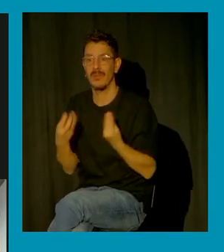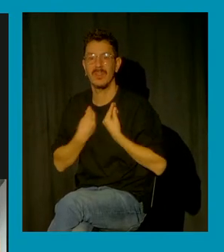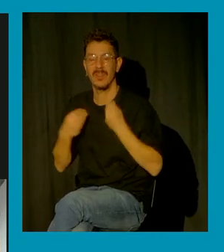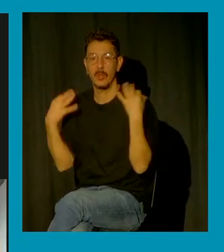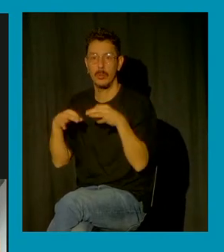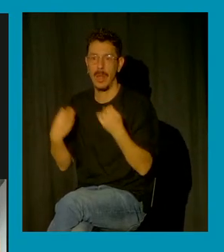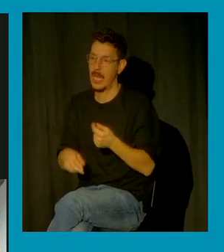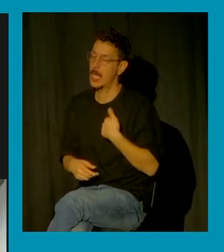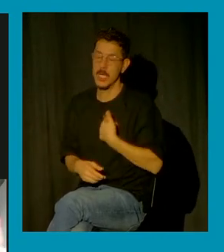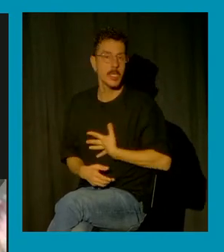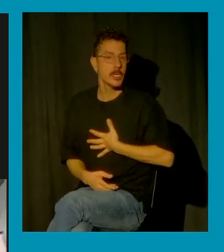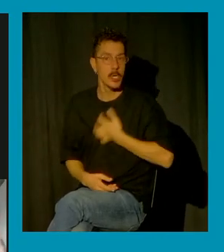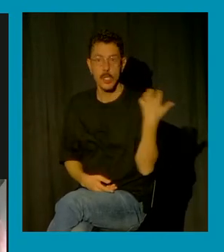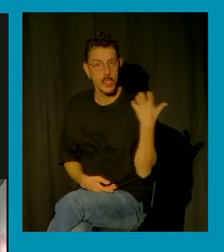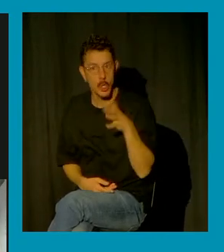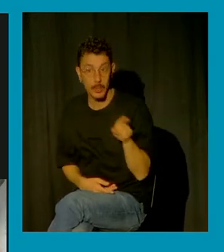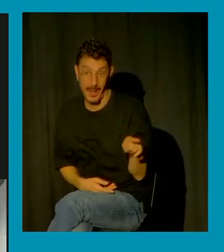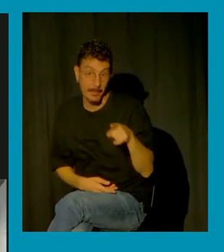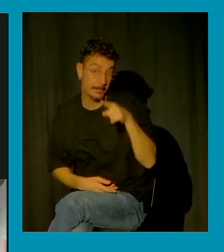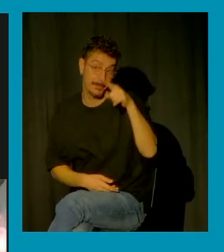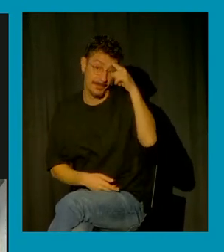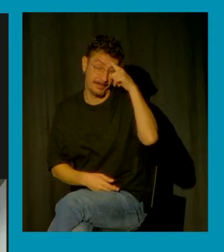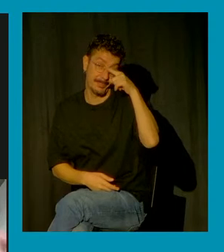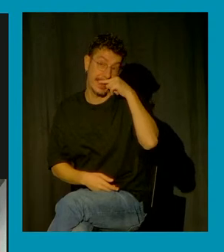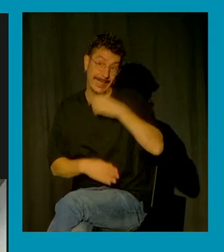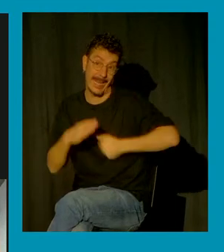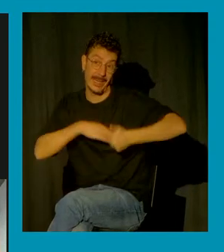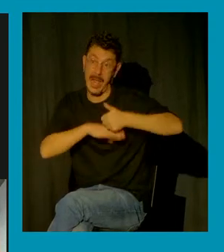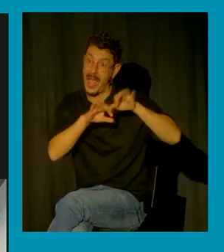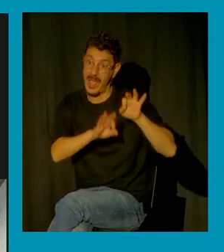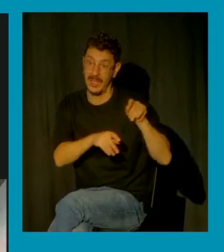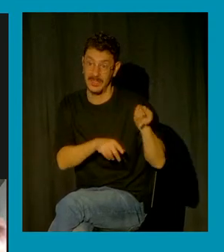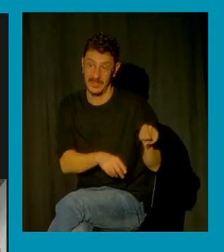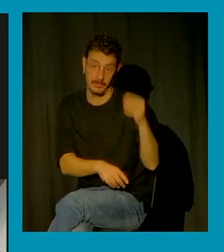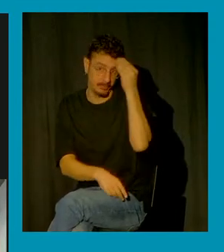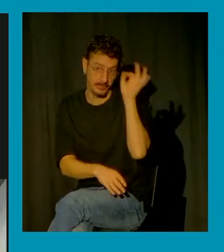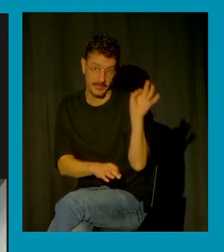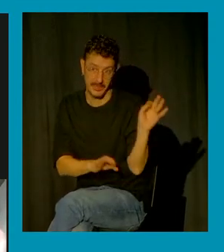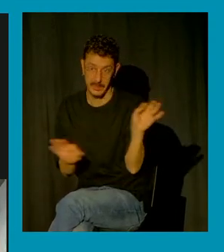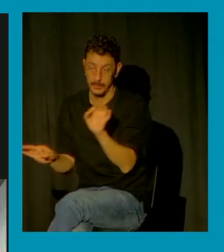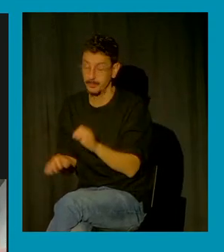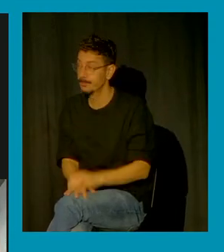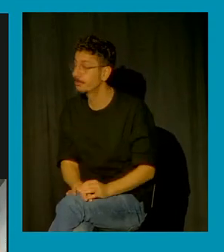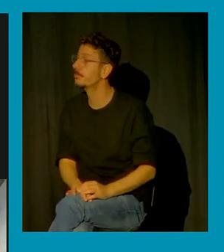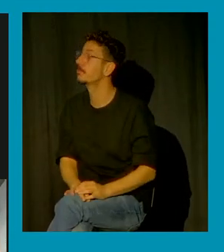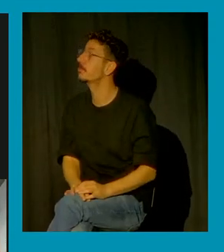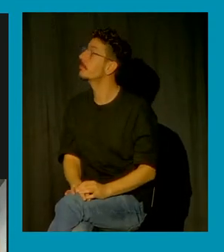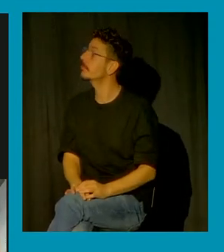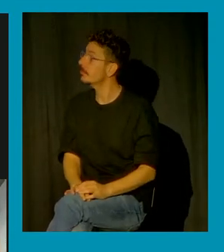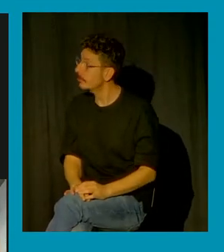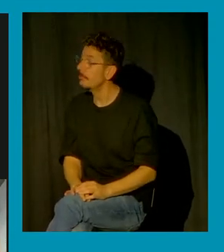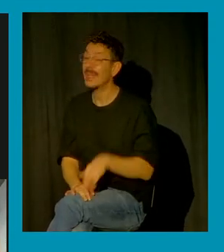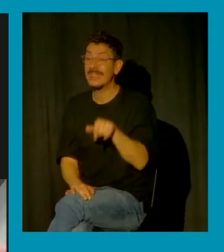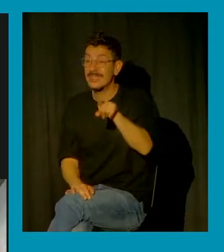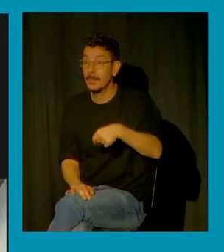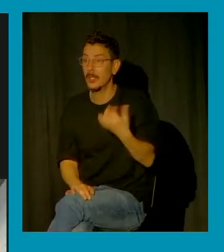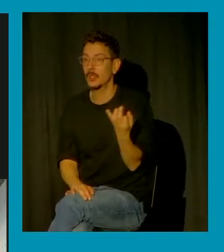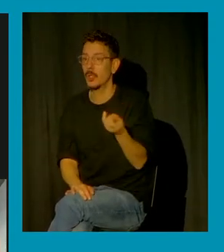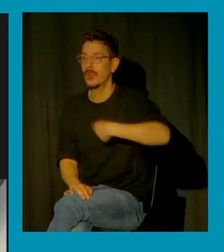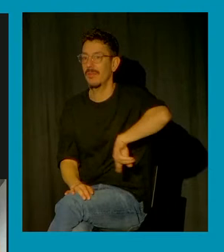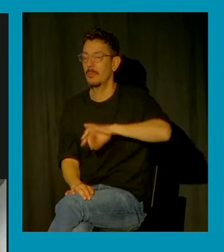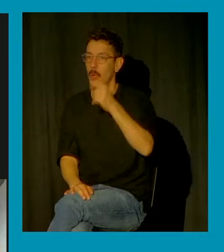nuestra vida termino es fundamental una forma de transformación social ir hacia un nuevo sistema de representación